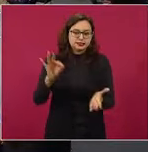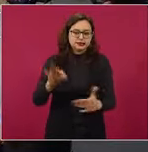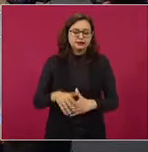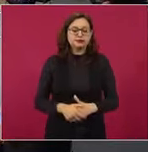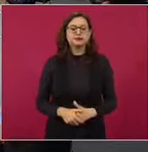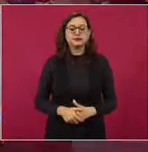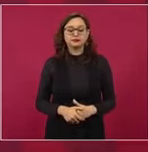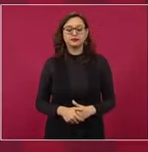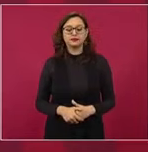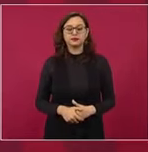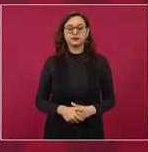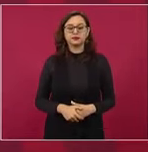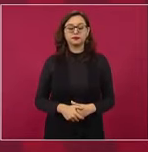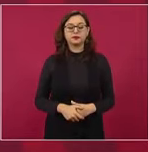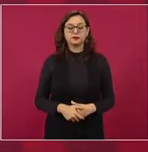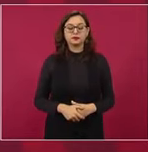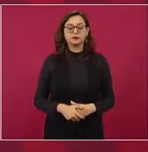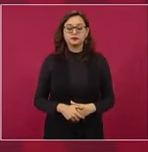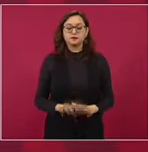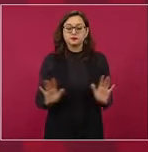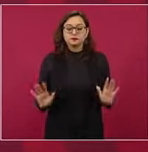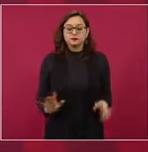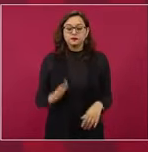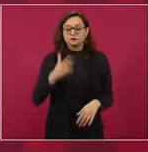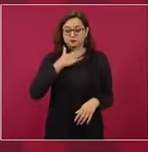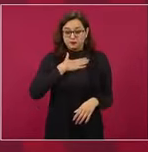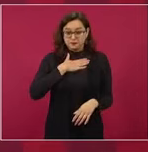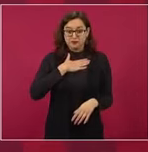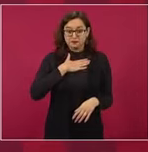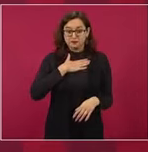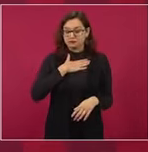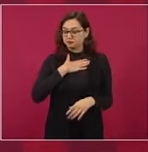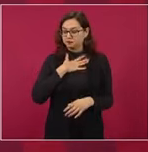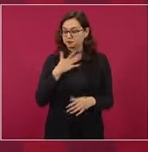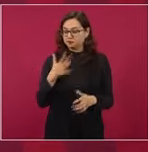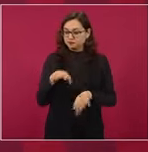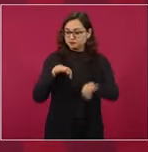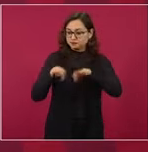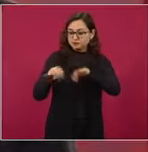con eso tengo, con eso tendríamos.